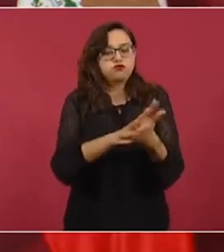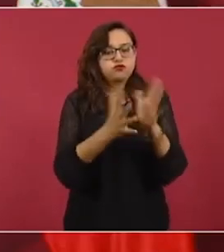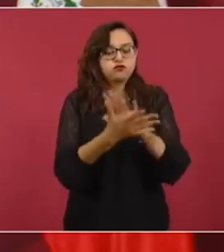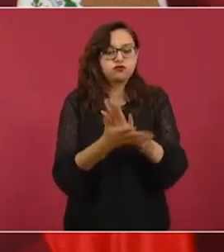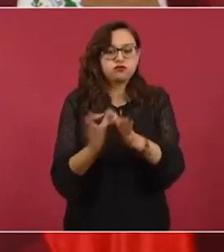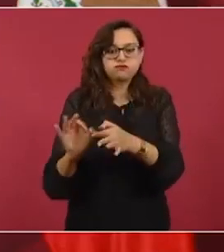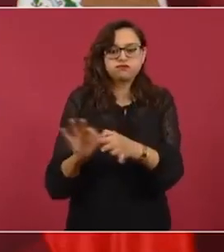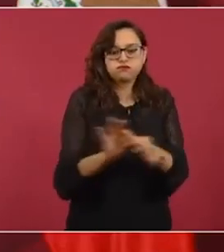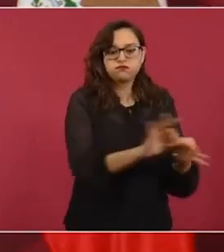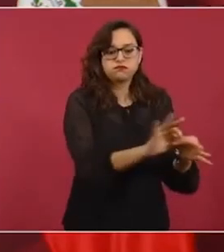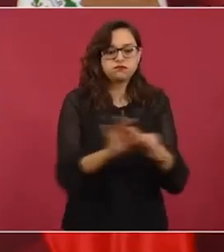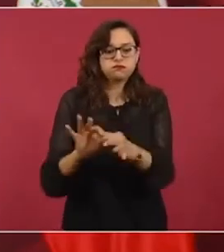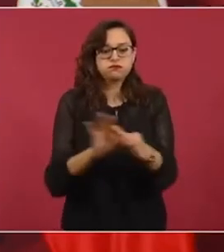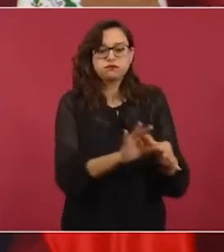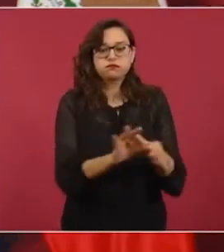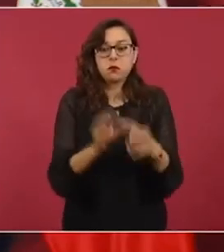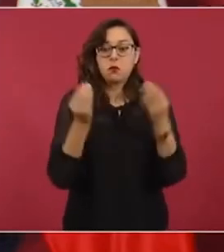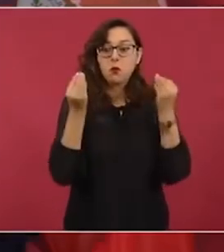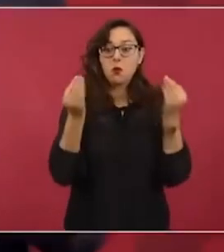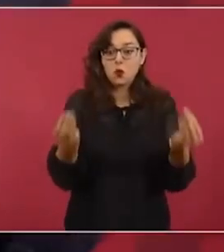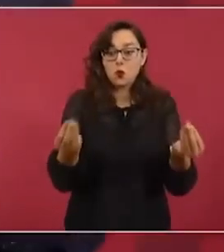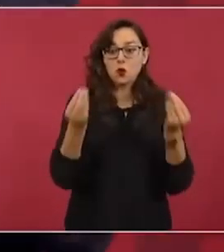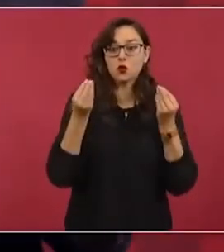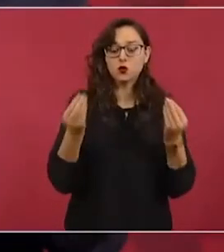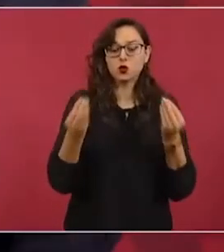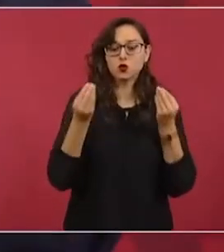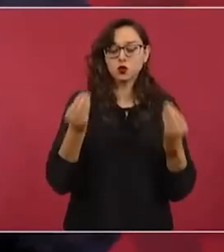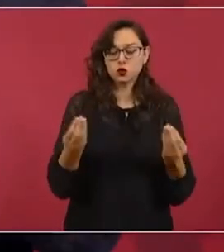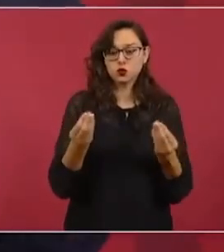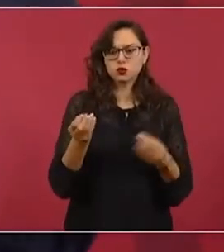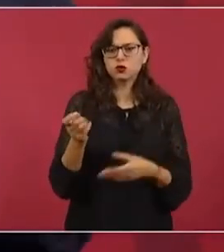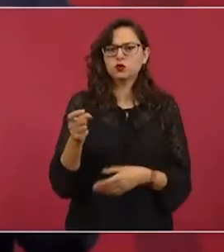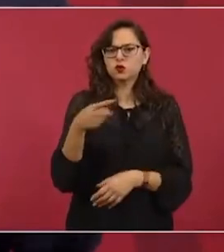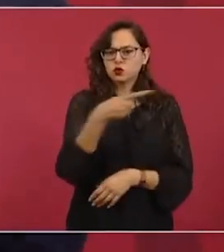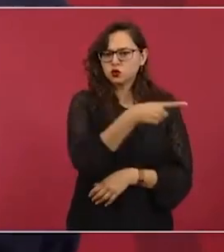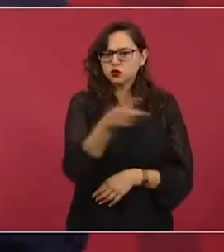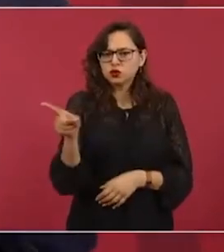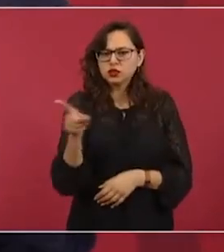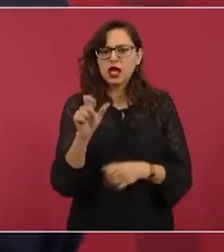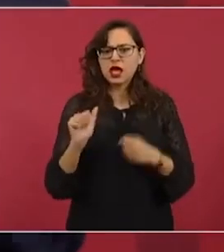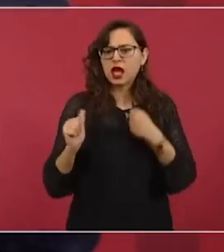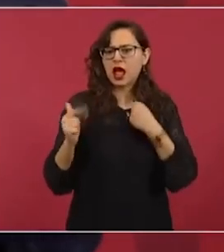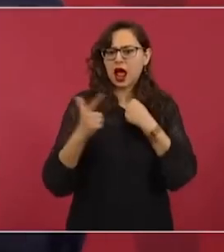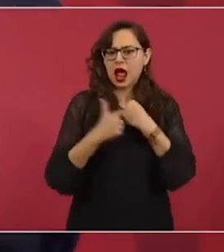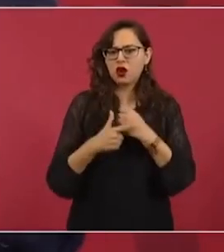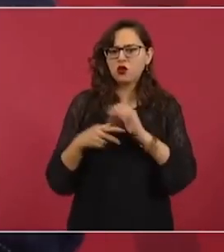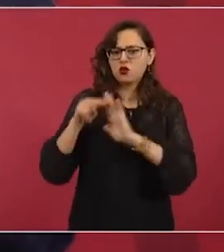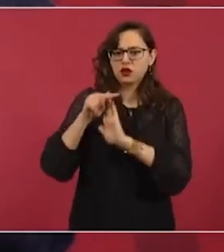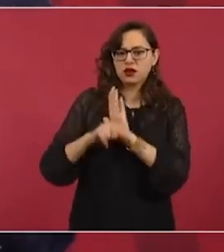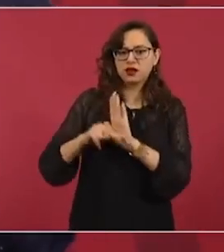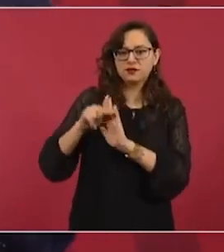No sé si han visto ustedes reportajes o alguna serie de Néfil